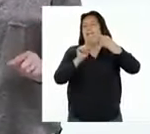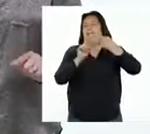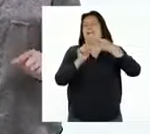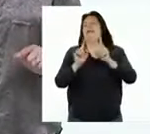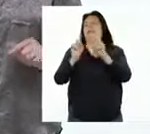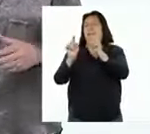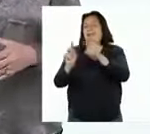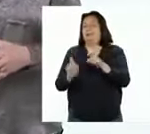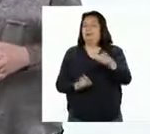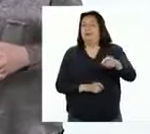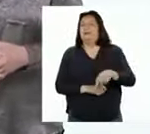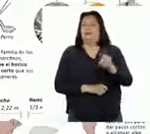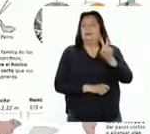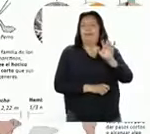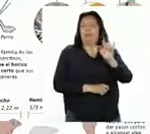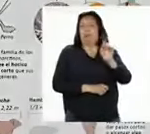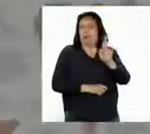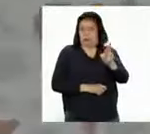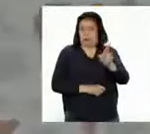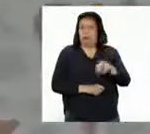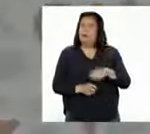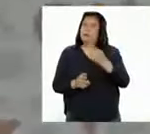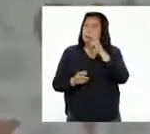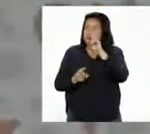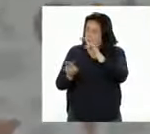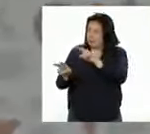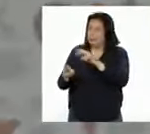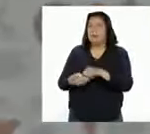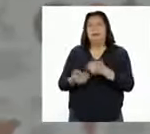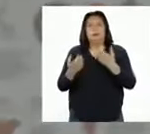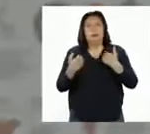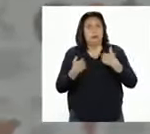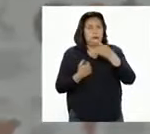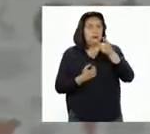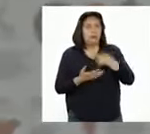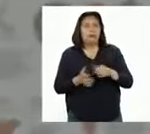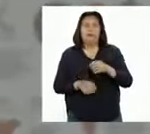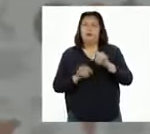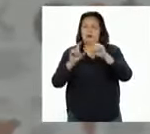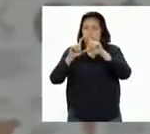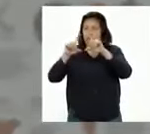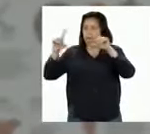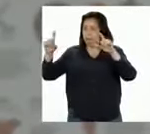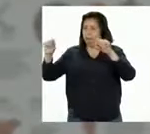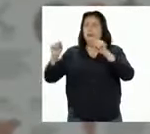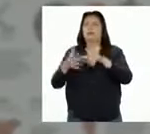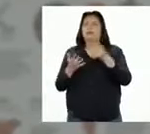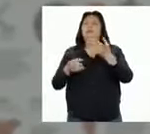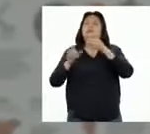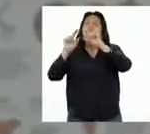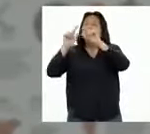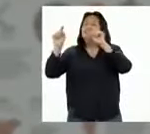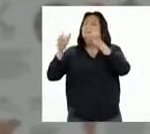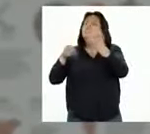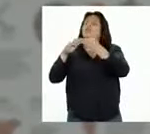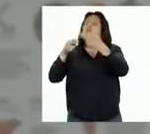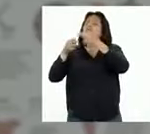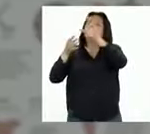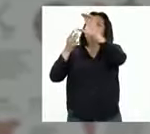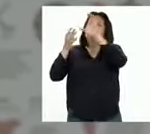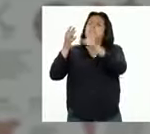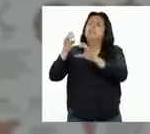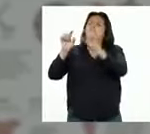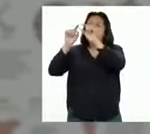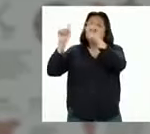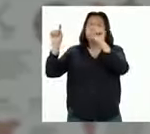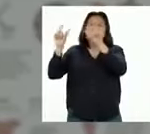pregunta que hizo Víctor. Observen que tenemos un párrafo que lleva como subtítulo características.